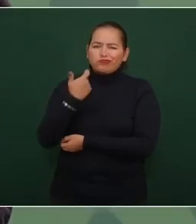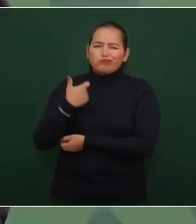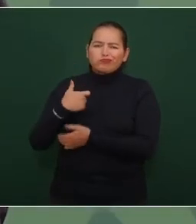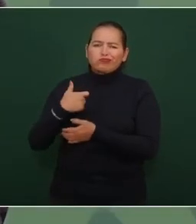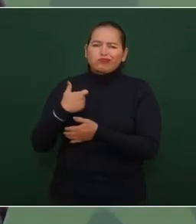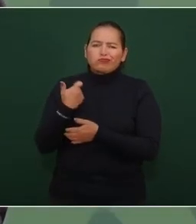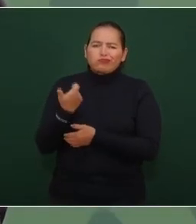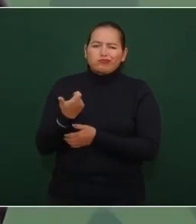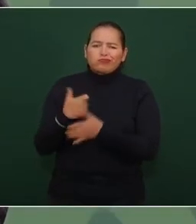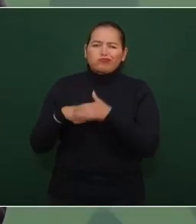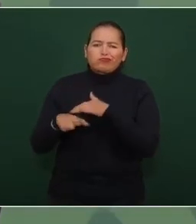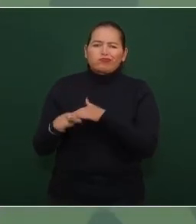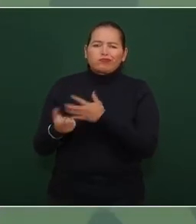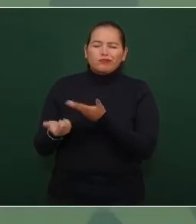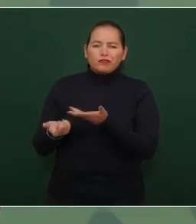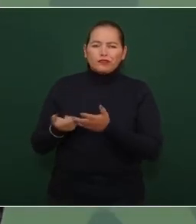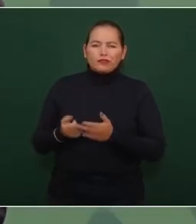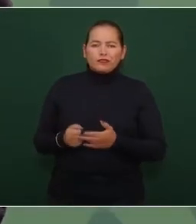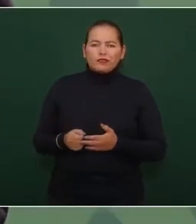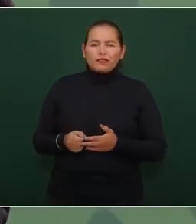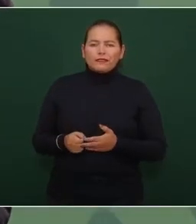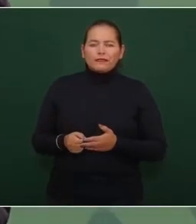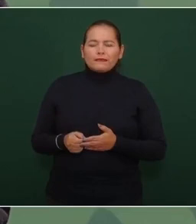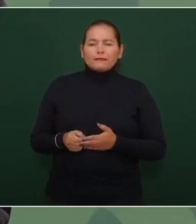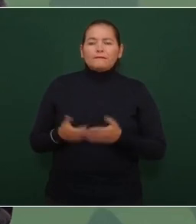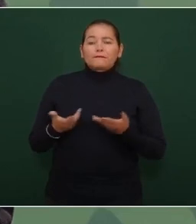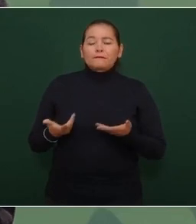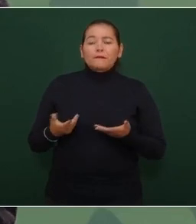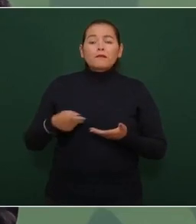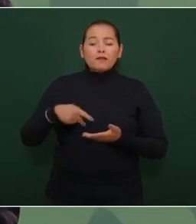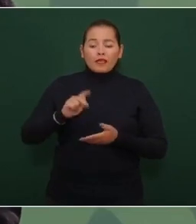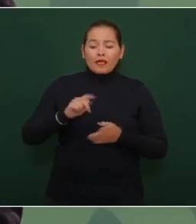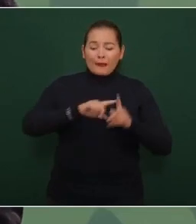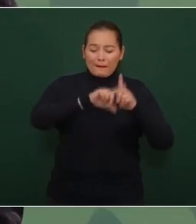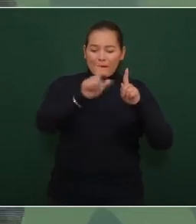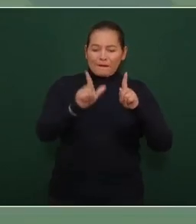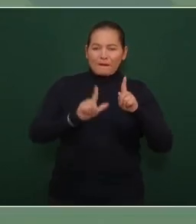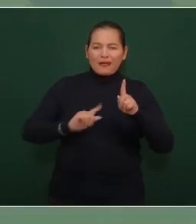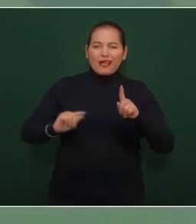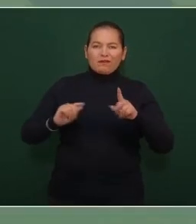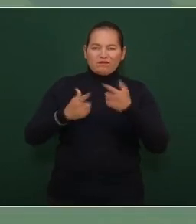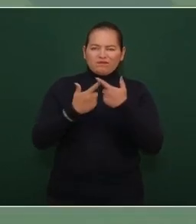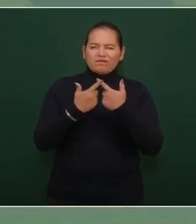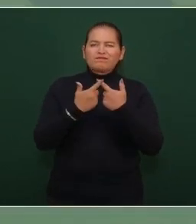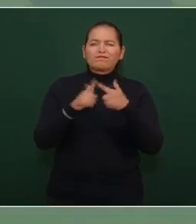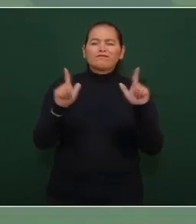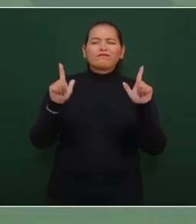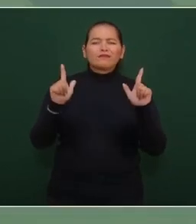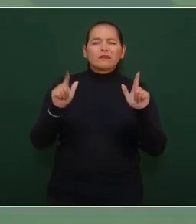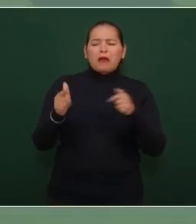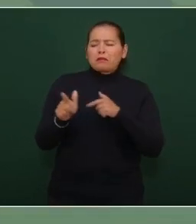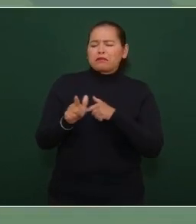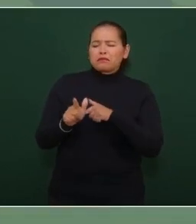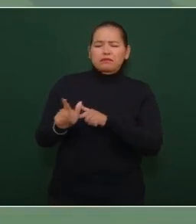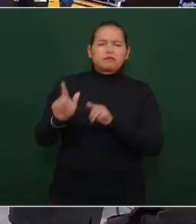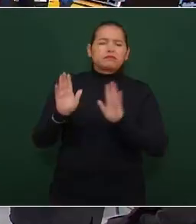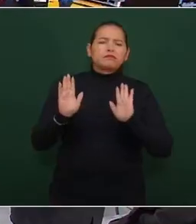pero pues vivimos en un país libre y adelante que sigan